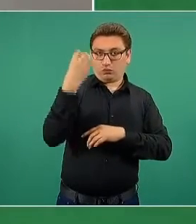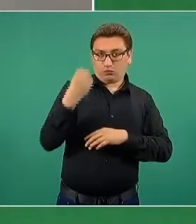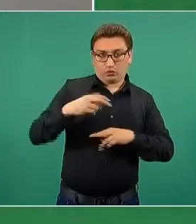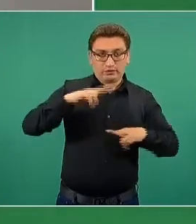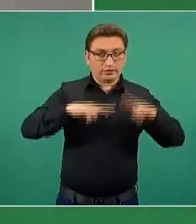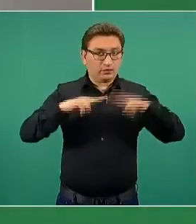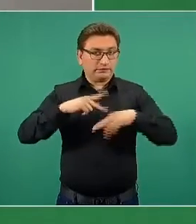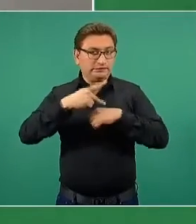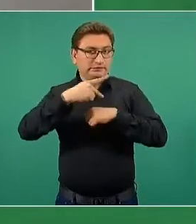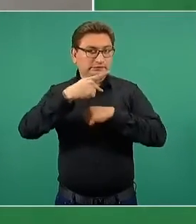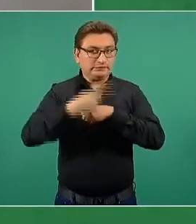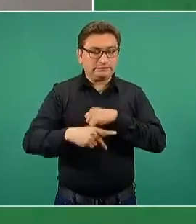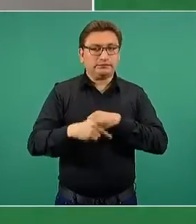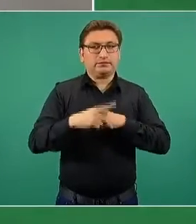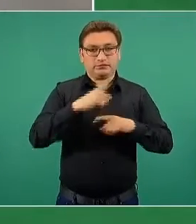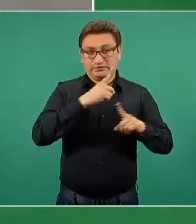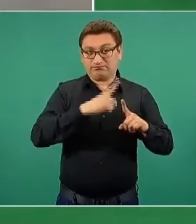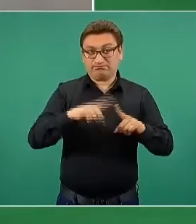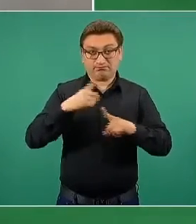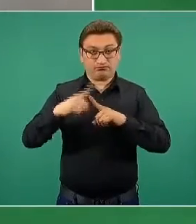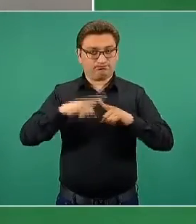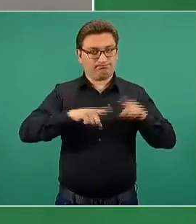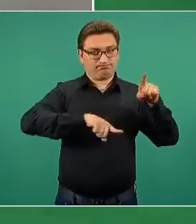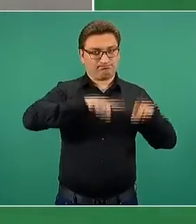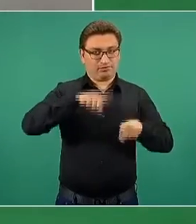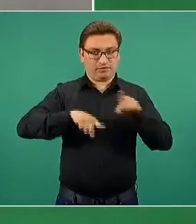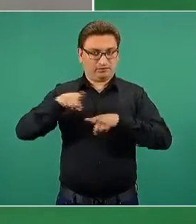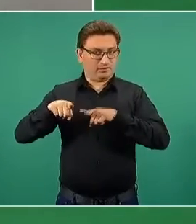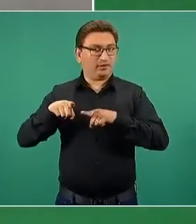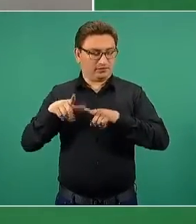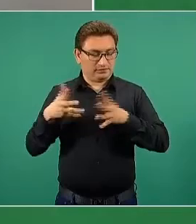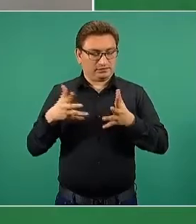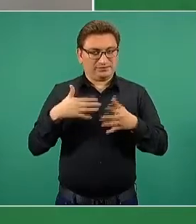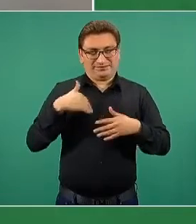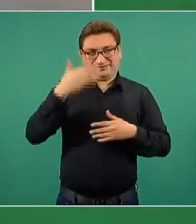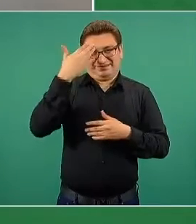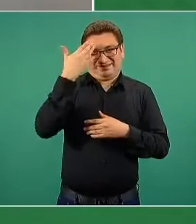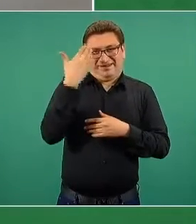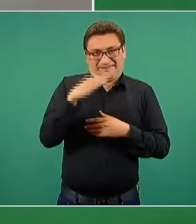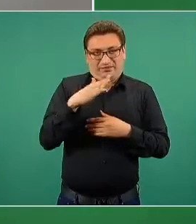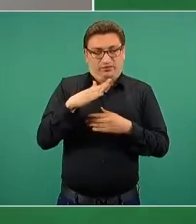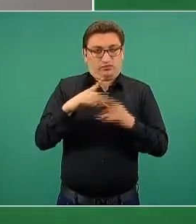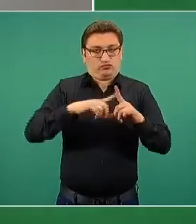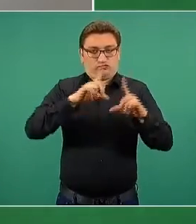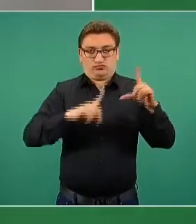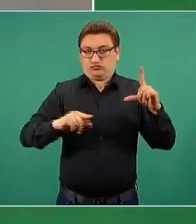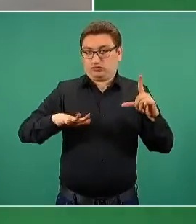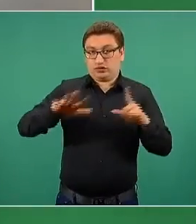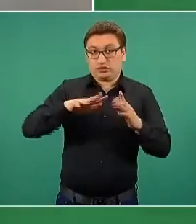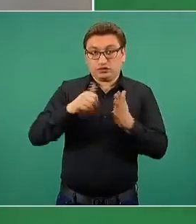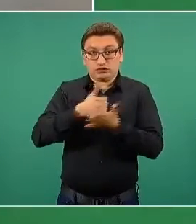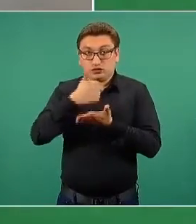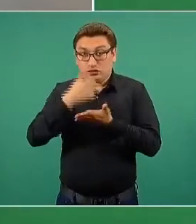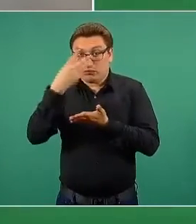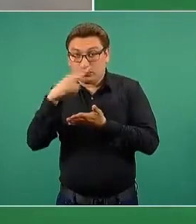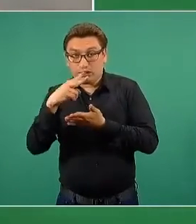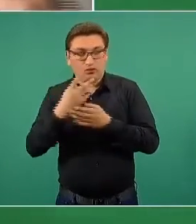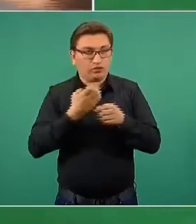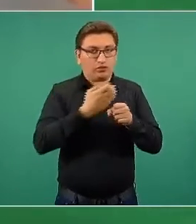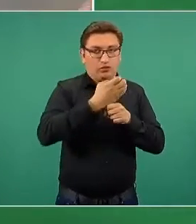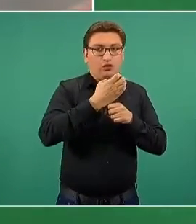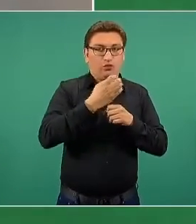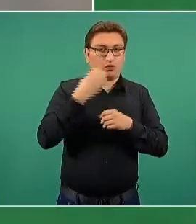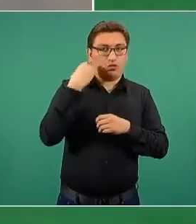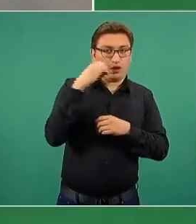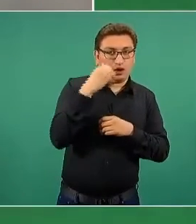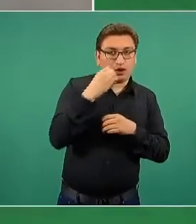epidémico. No es el mismo riesgo el que se vive en la Ciudad de México que en el estado de Oaxaca